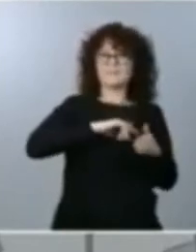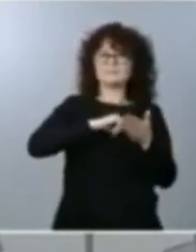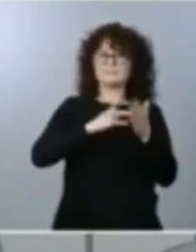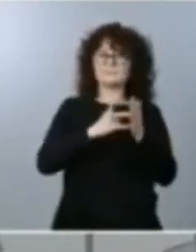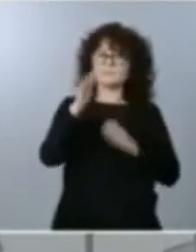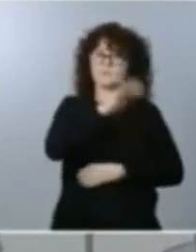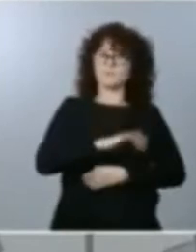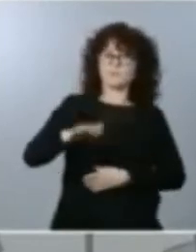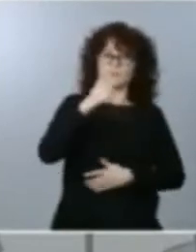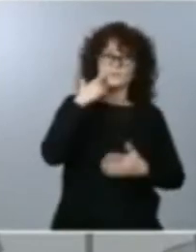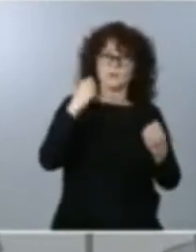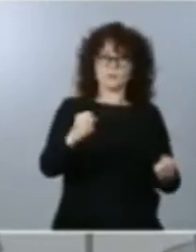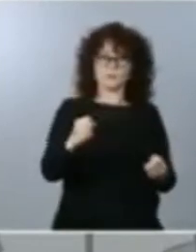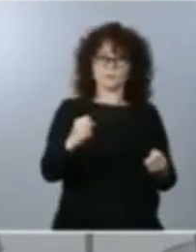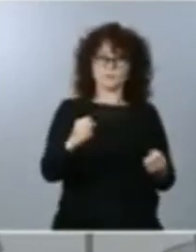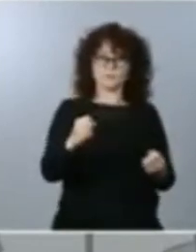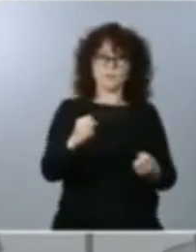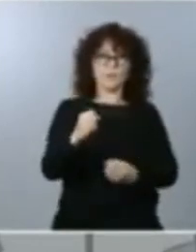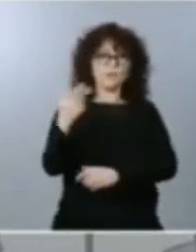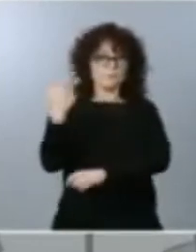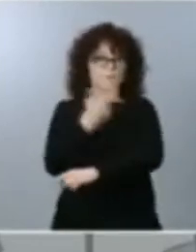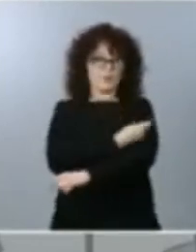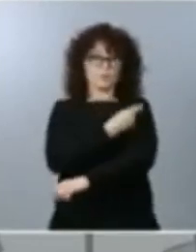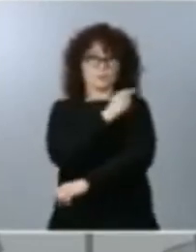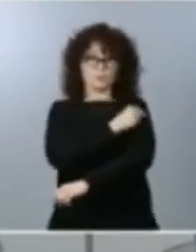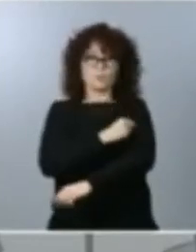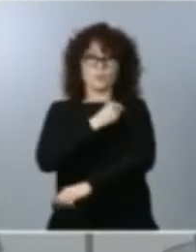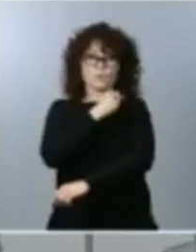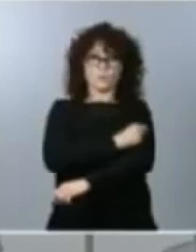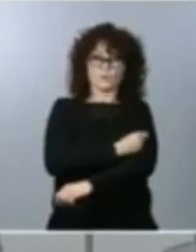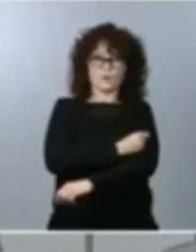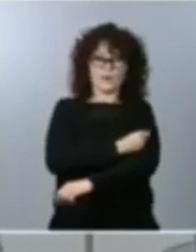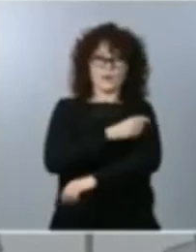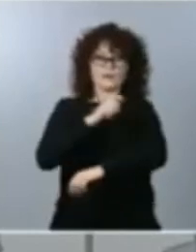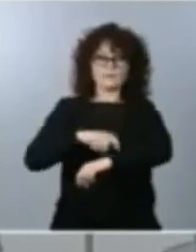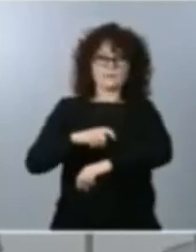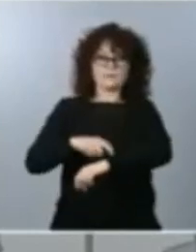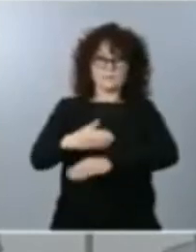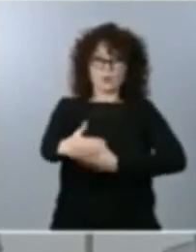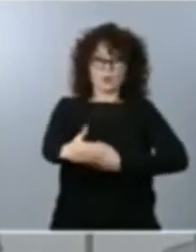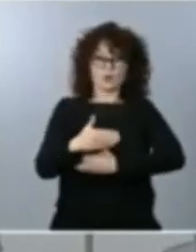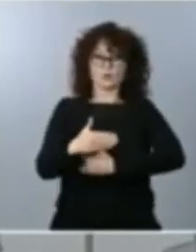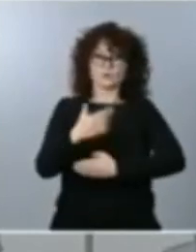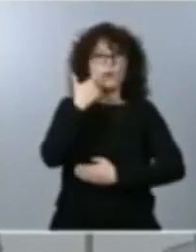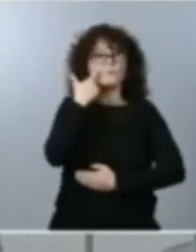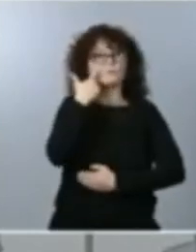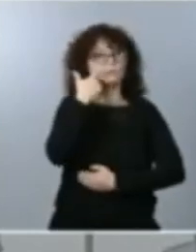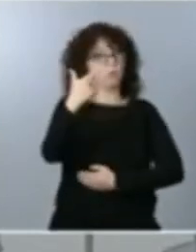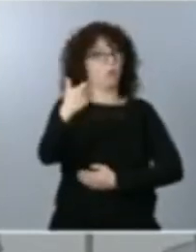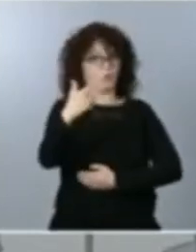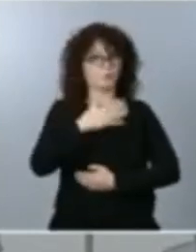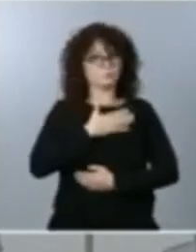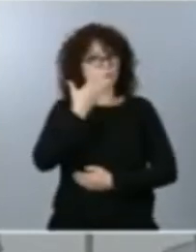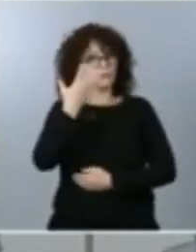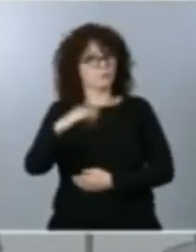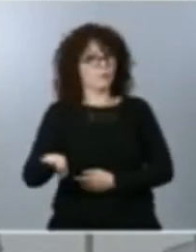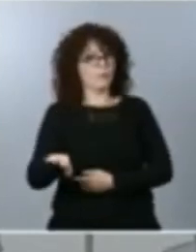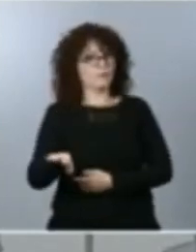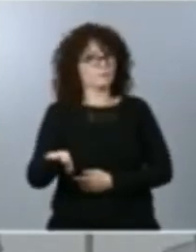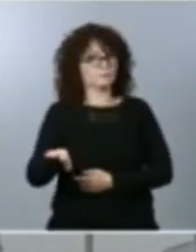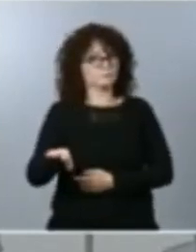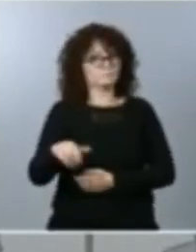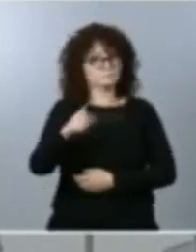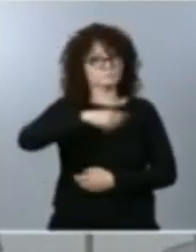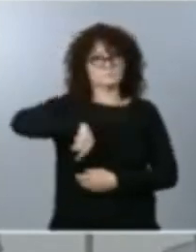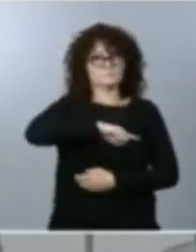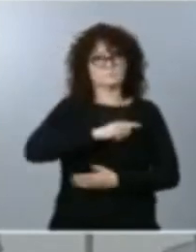de poder vacunar en un corto tiempo es francamente sobresaliente y por tanto nos otorga plena confianza el